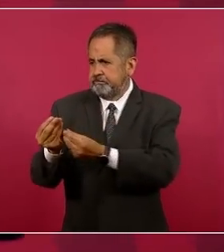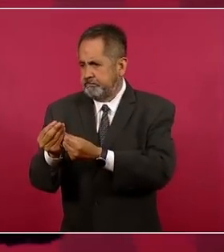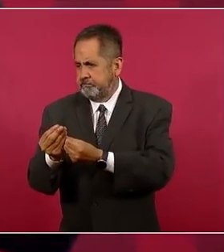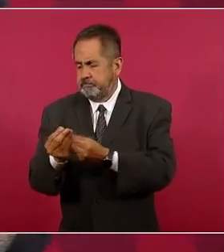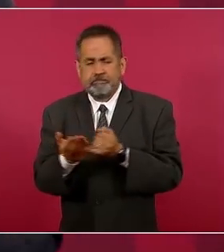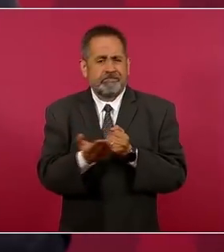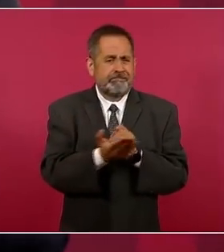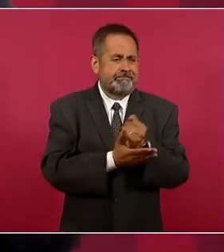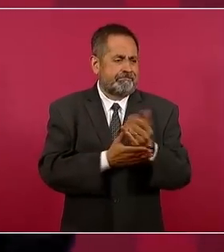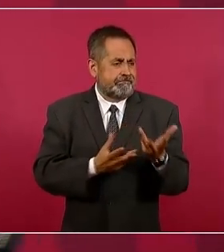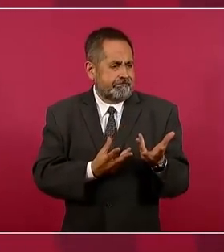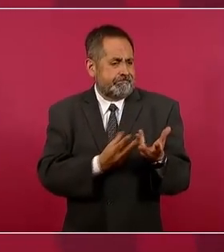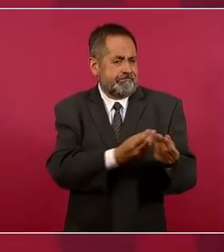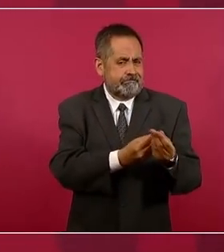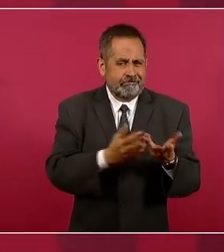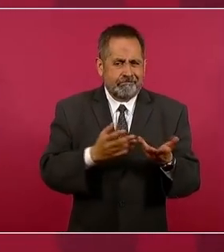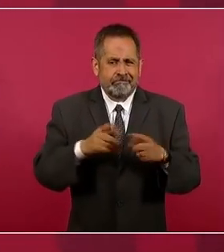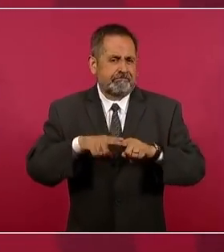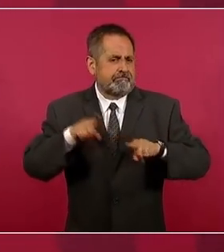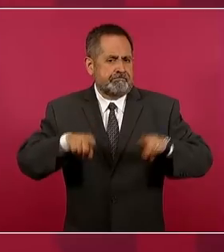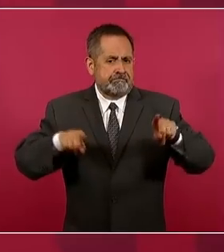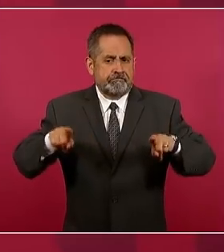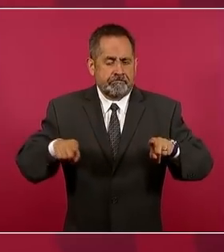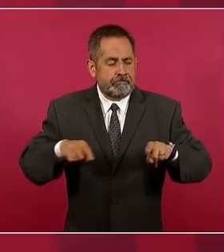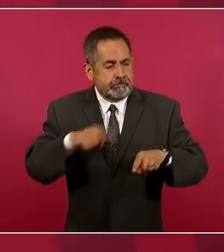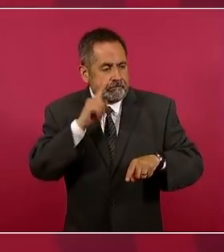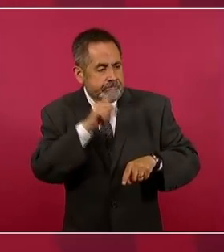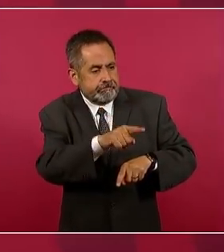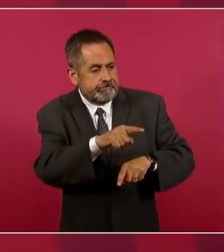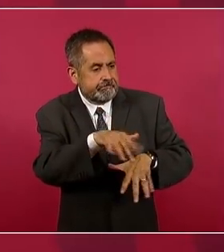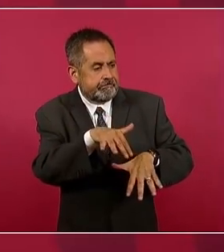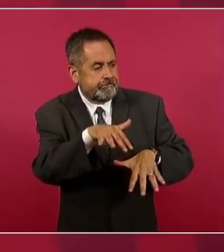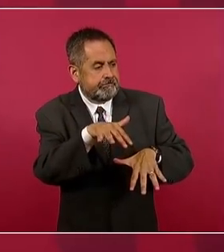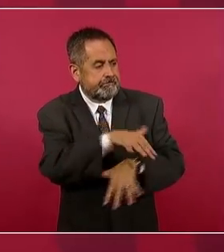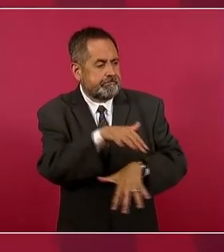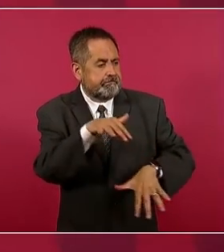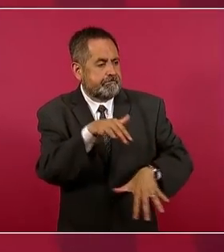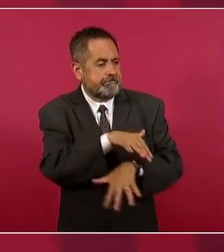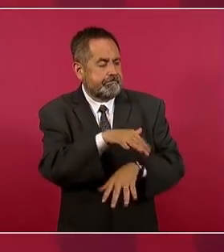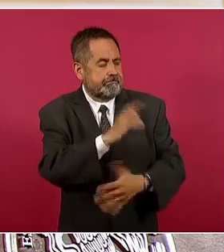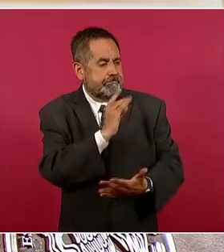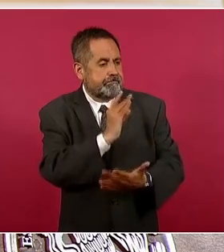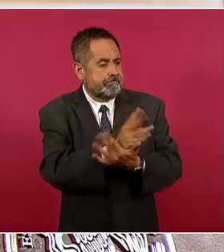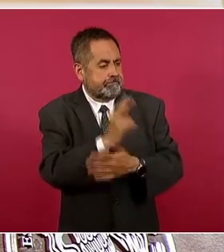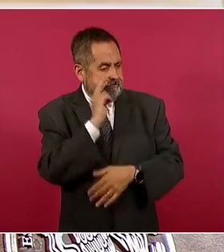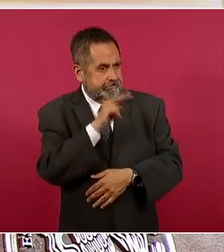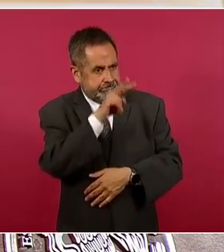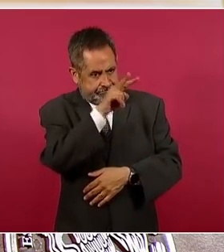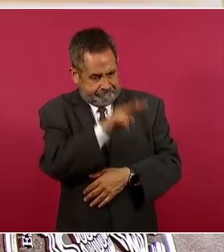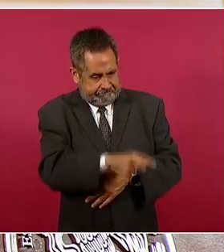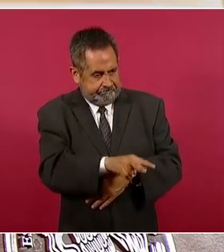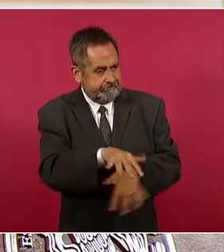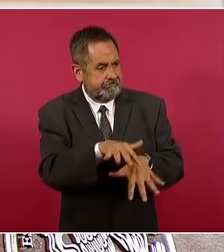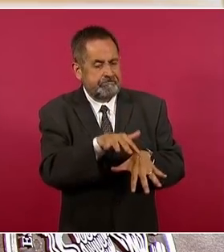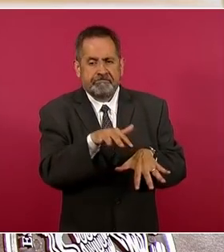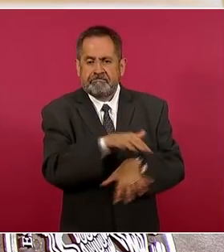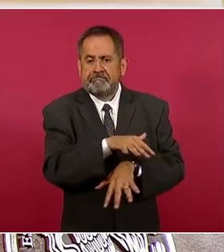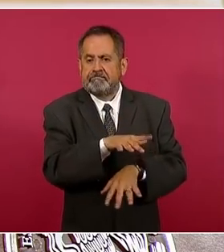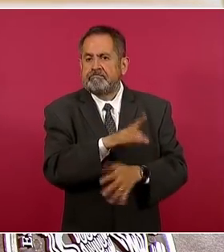pues muchos están mostrando el cobre. Y yo estoy seguro que…